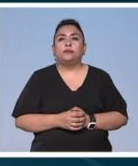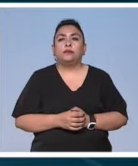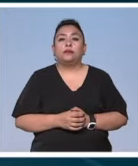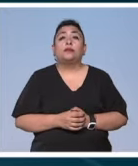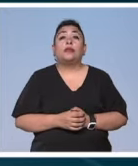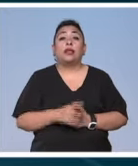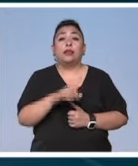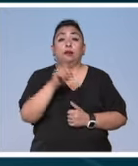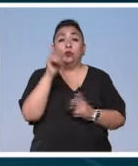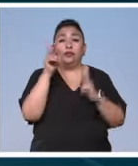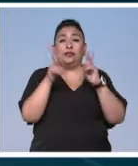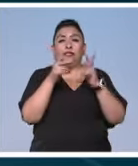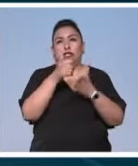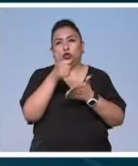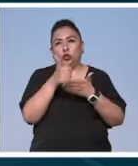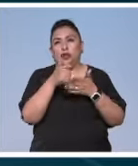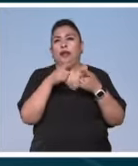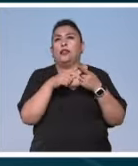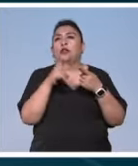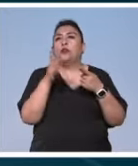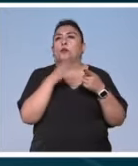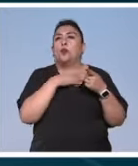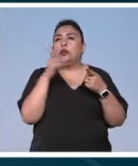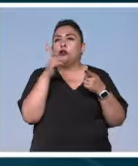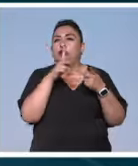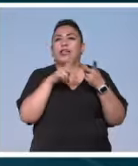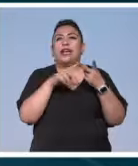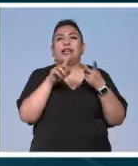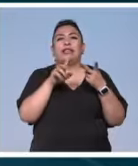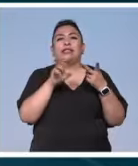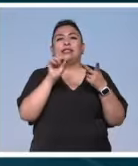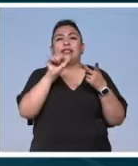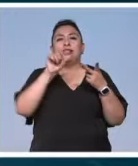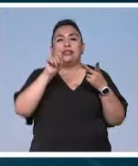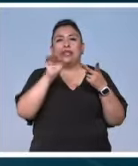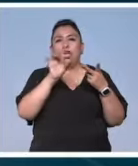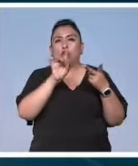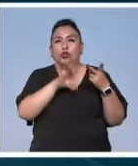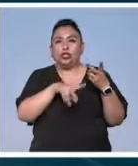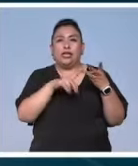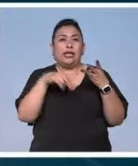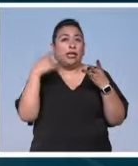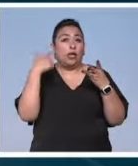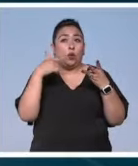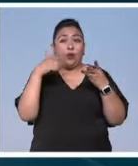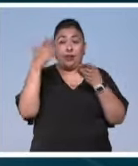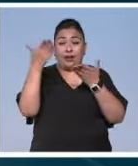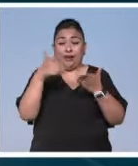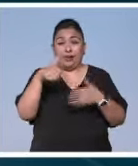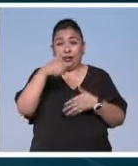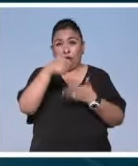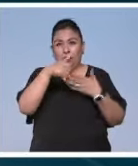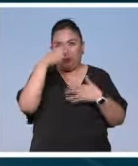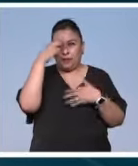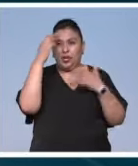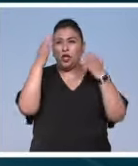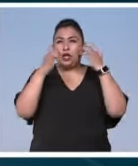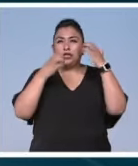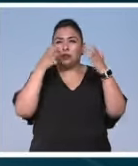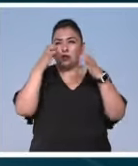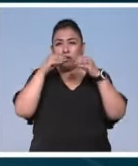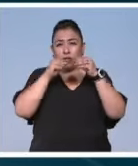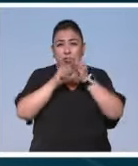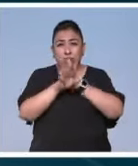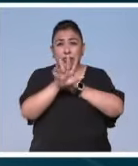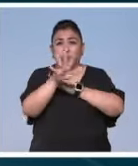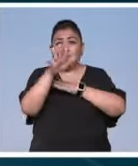Luego de visitar ciudades como Buenos Aires, Santiago de Chile y Guadalajara, llega a la Ciudad de México la exposición multimedia